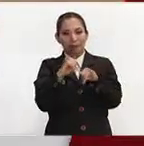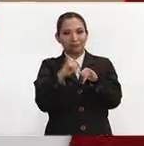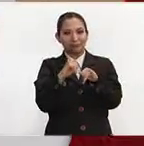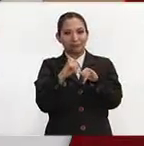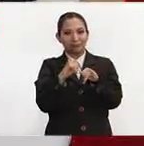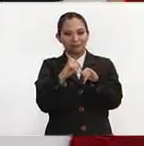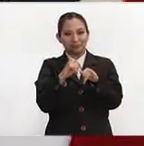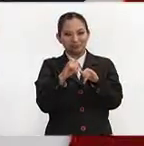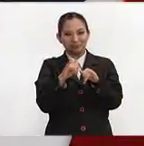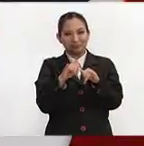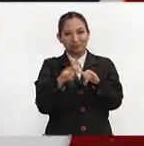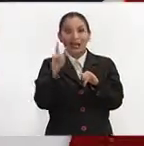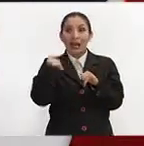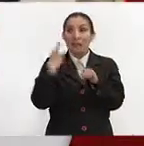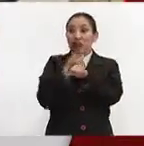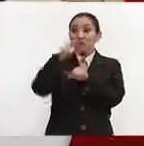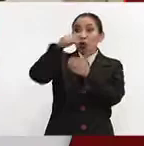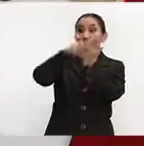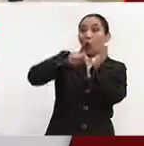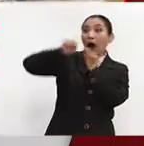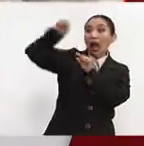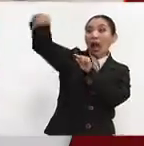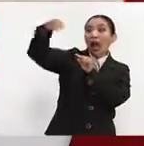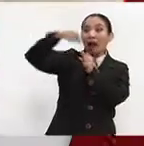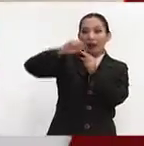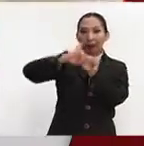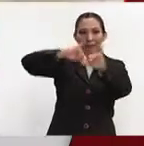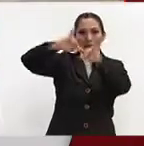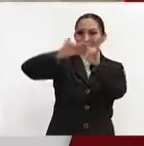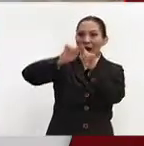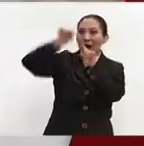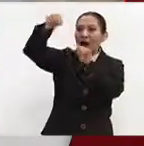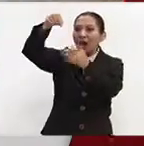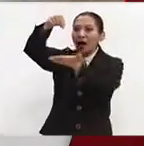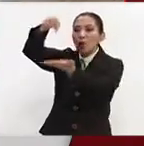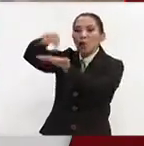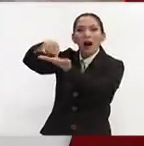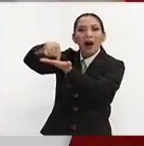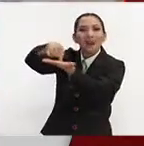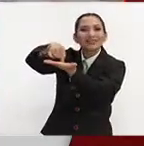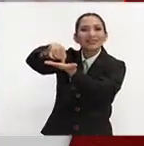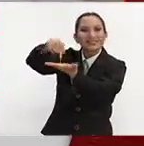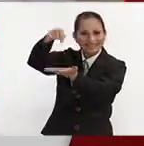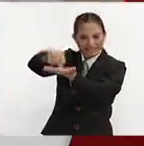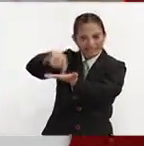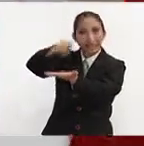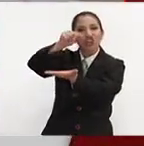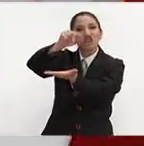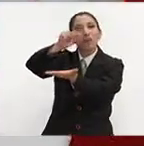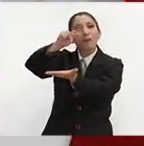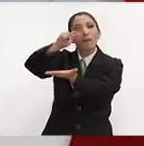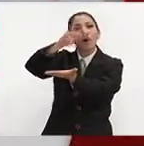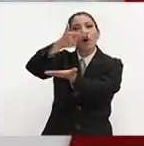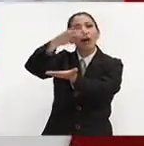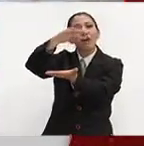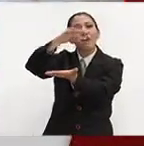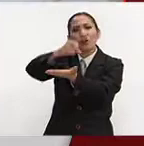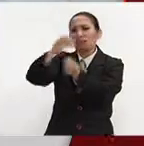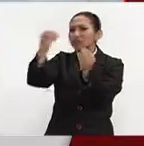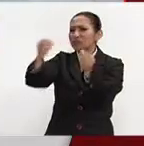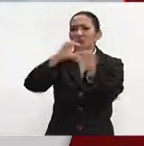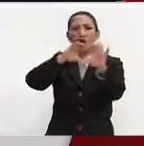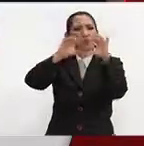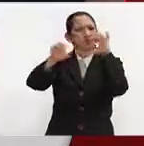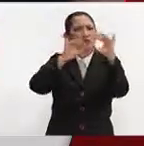Y pasó tal evento en tal lugar y lo primero que vemos es el mapa, la ubicación. Con tantas